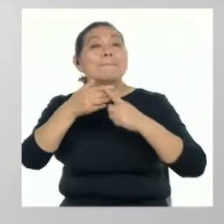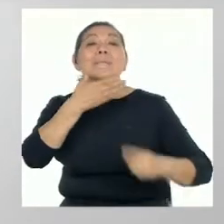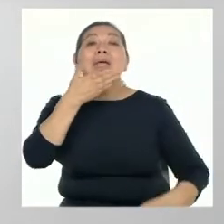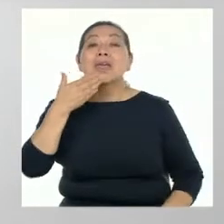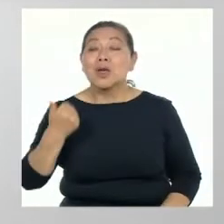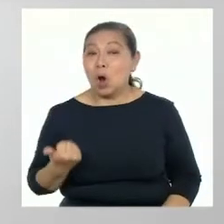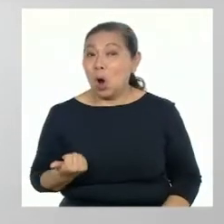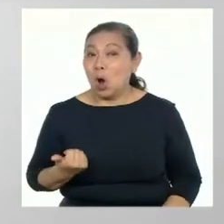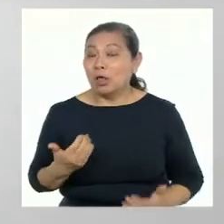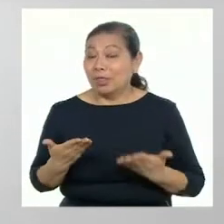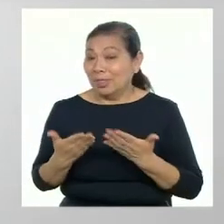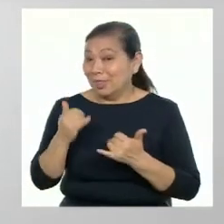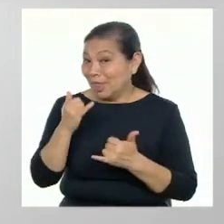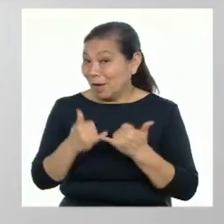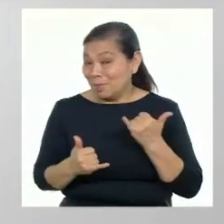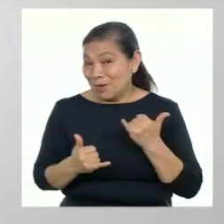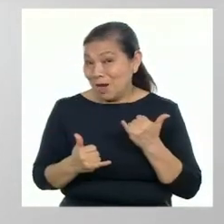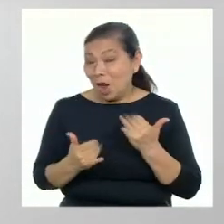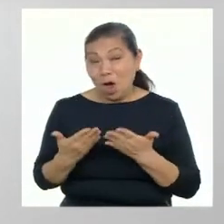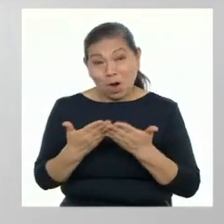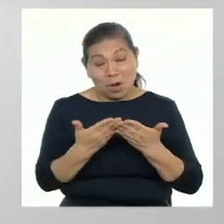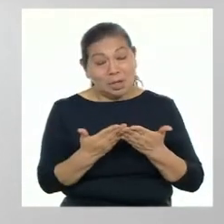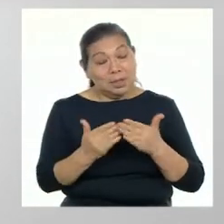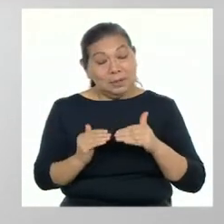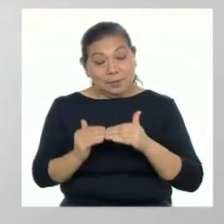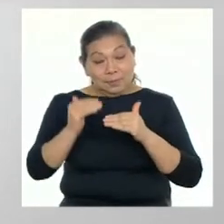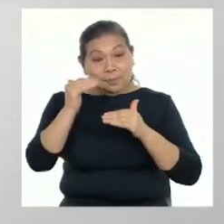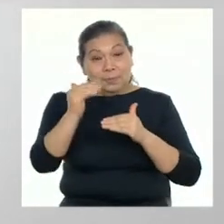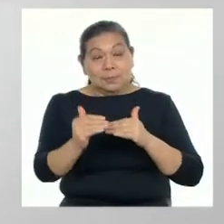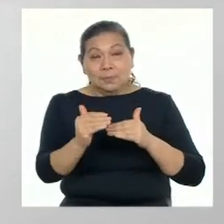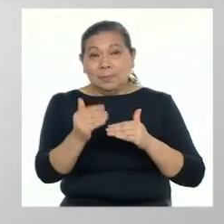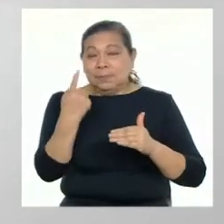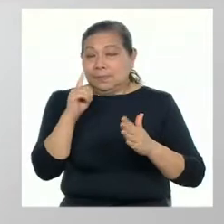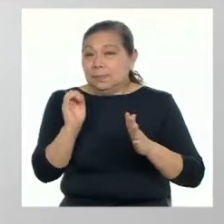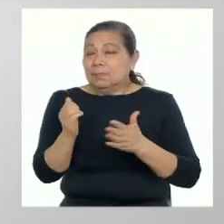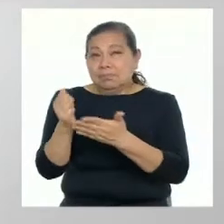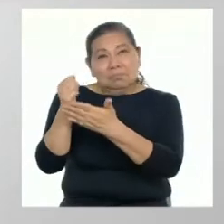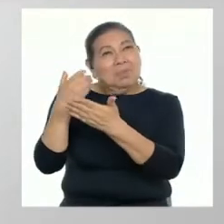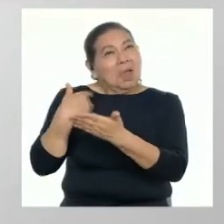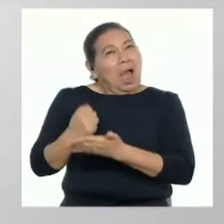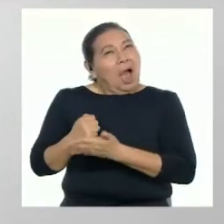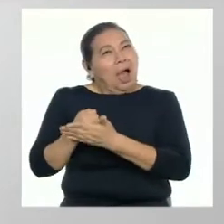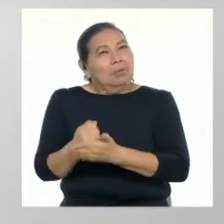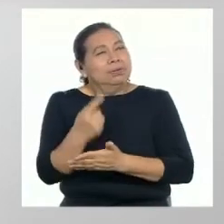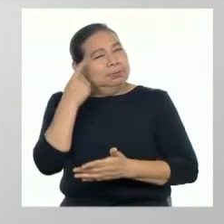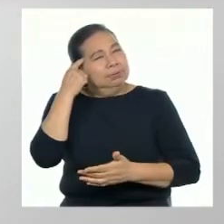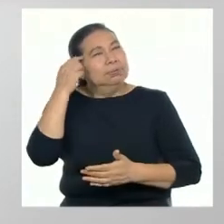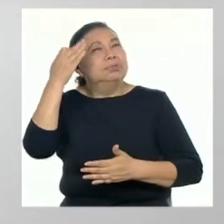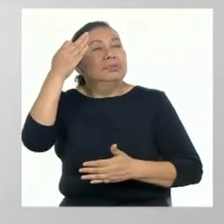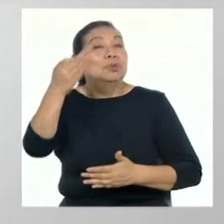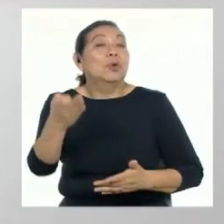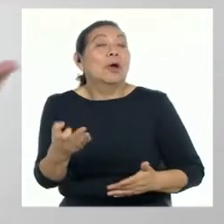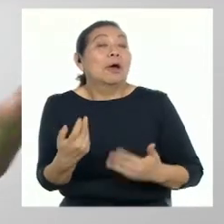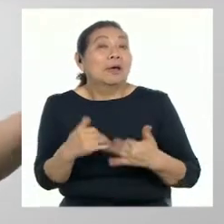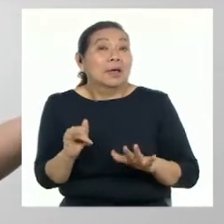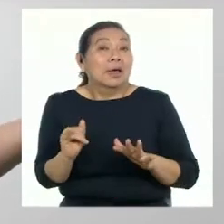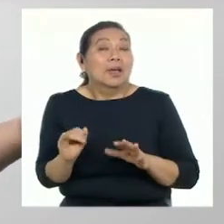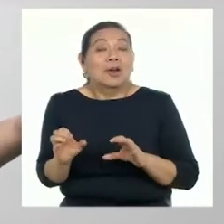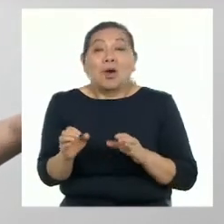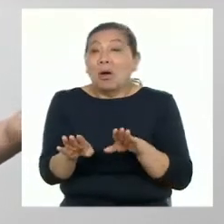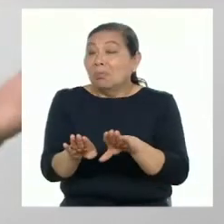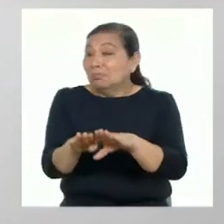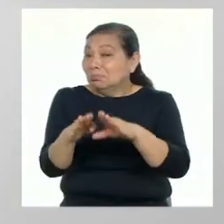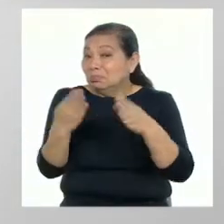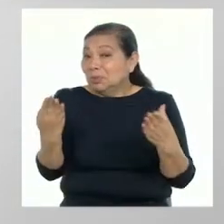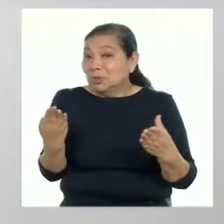Terminar el colegio es el primer peldaño de la escalera que nos llevará al logro de nuestros sueños, ya que nos abre